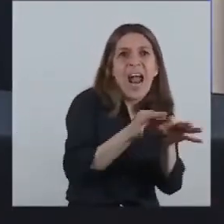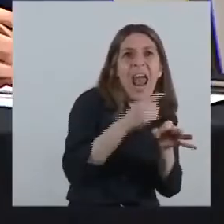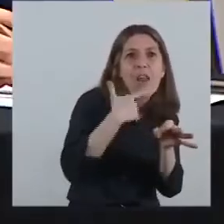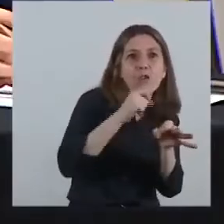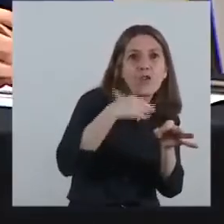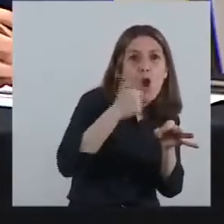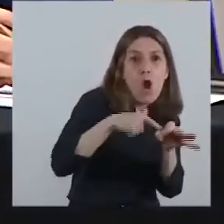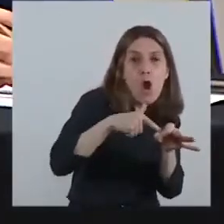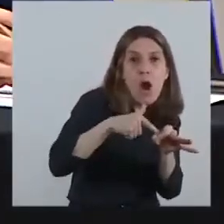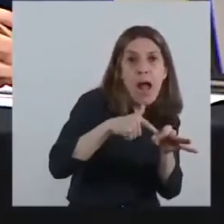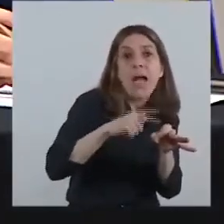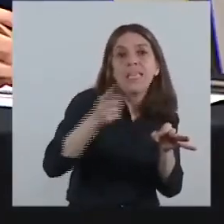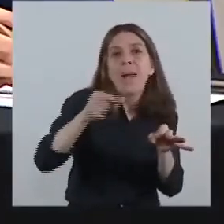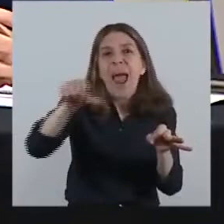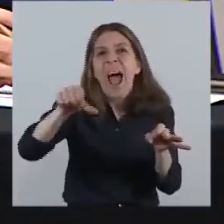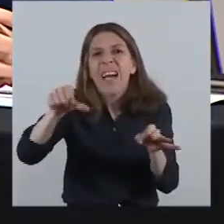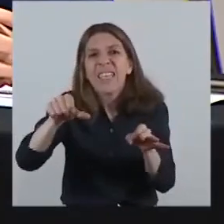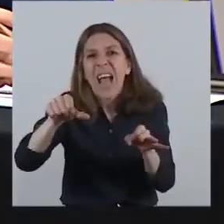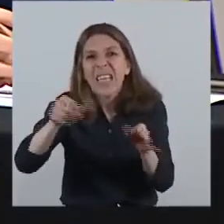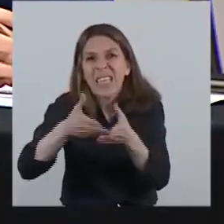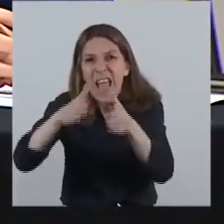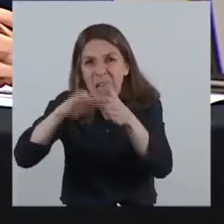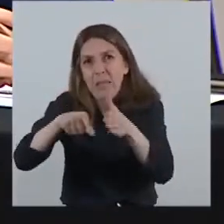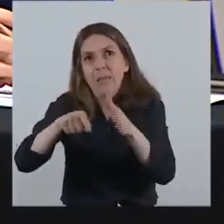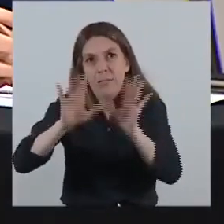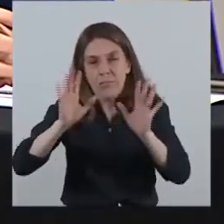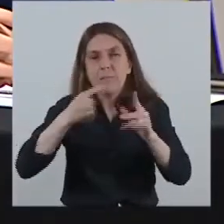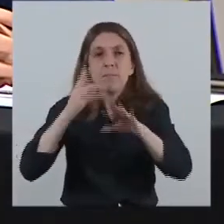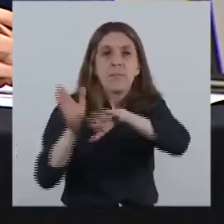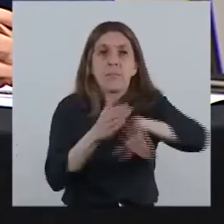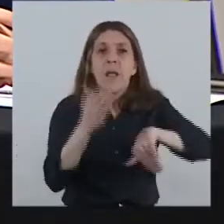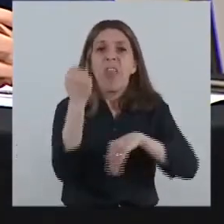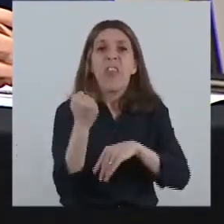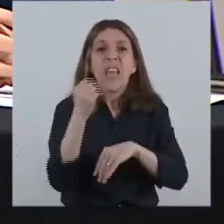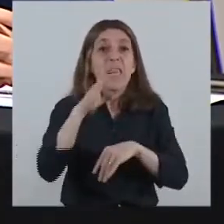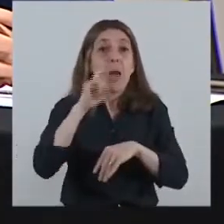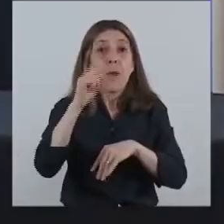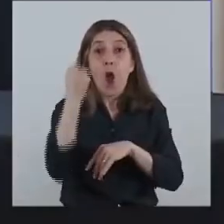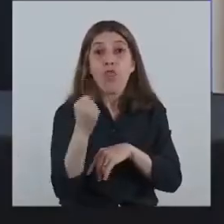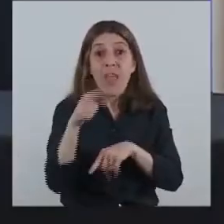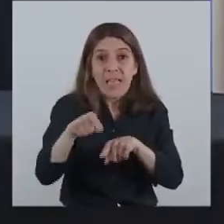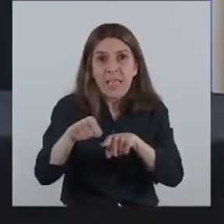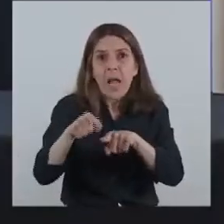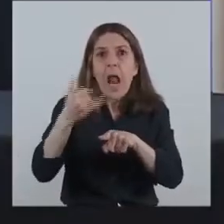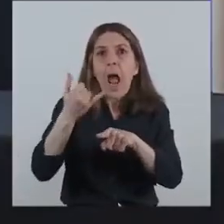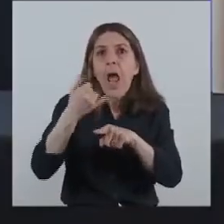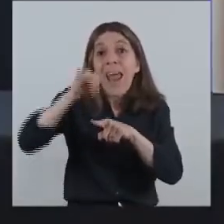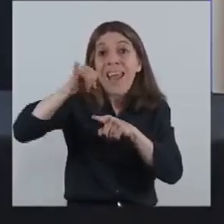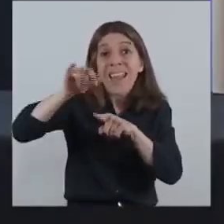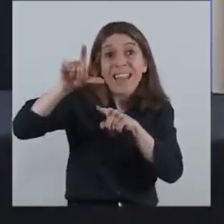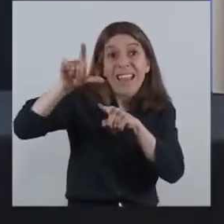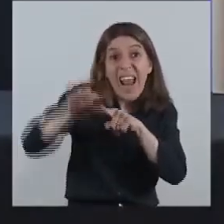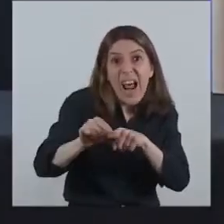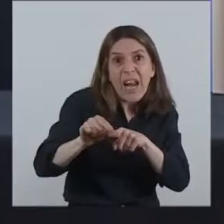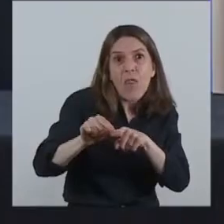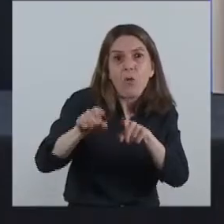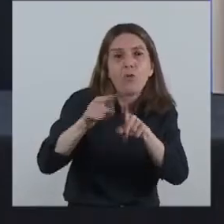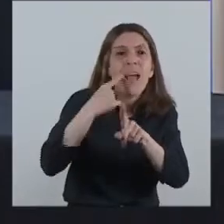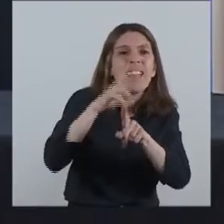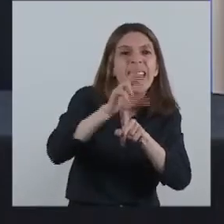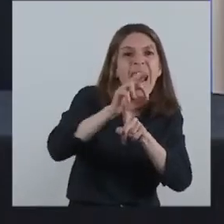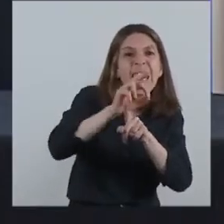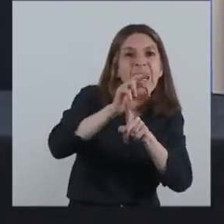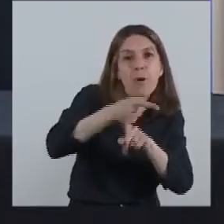los aceites. Y para el biodiesel se reduce la alícuota al derecho del actual 30% al